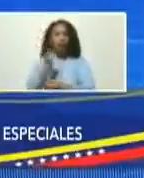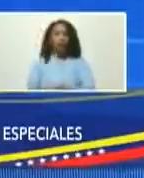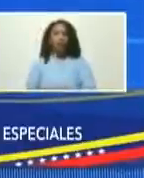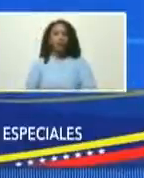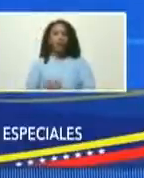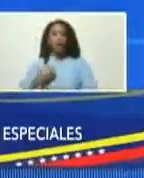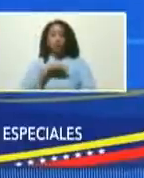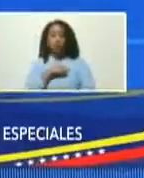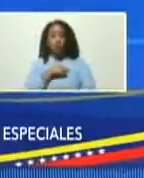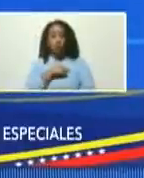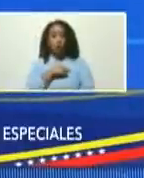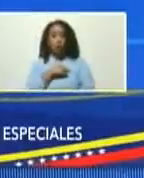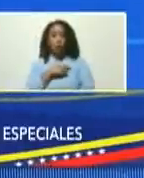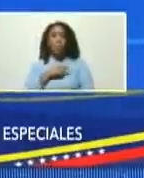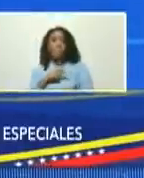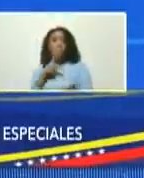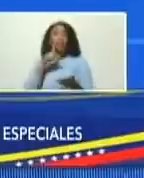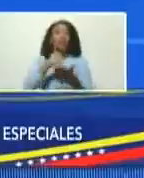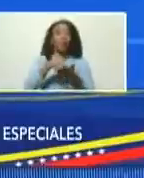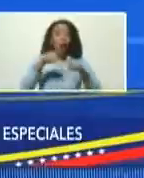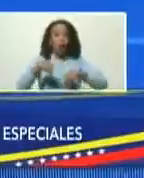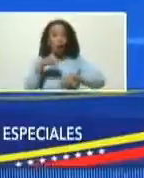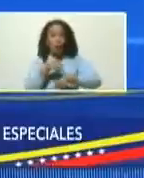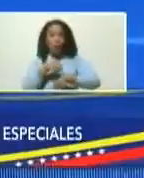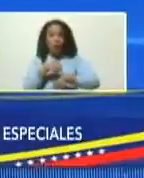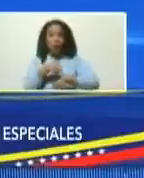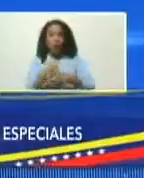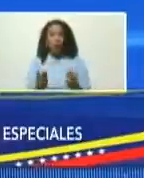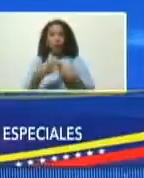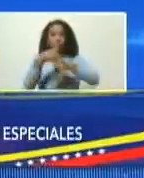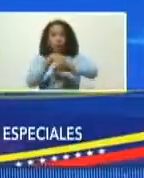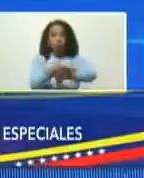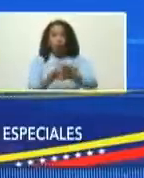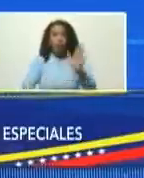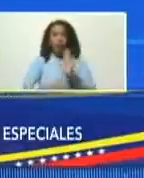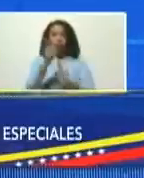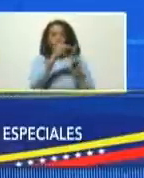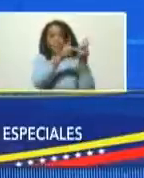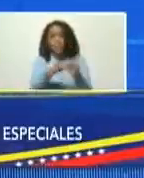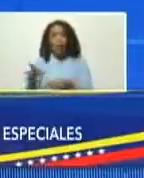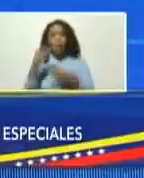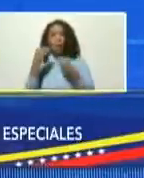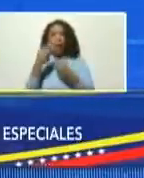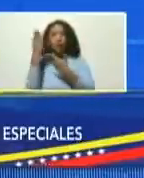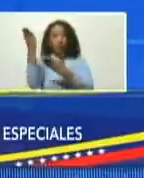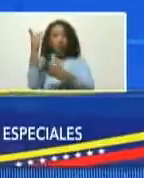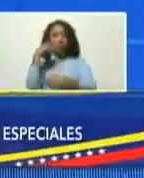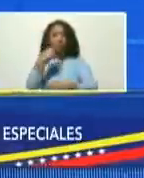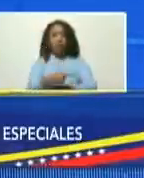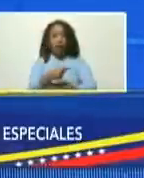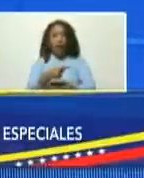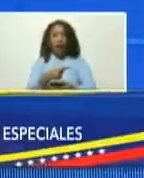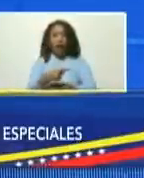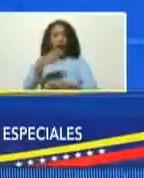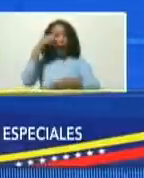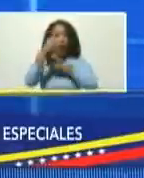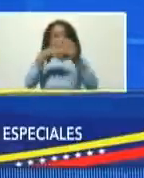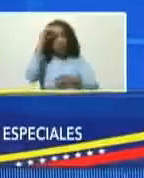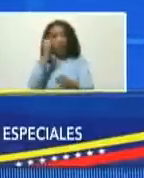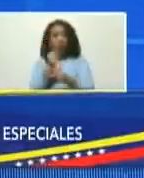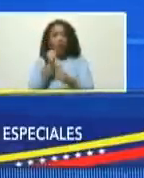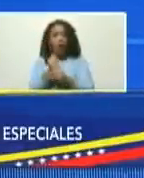cual nosotros nos incorporamos a partir de este momento en el desarrollo del plan para su ejecución. Los diputados y diputadas de la patria